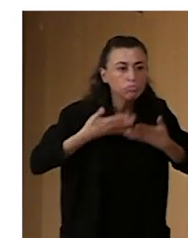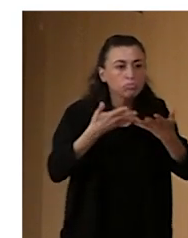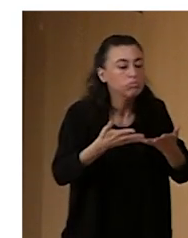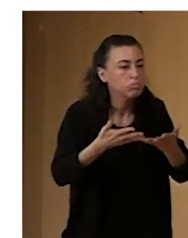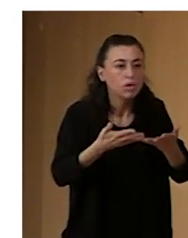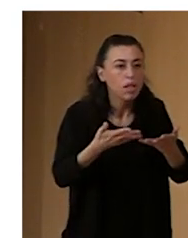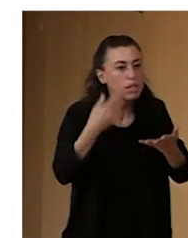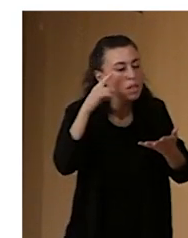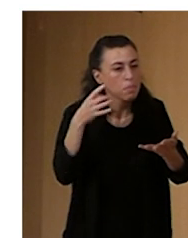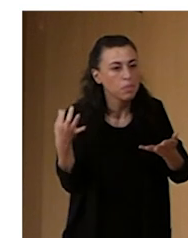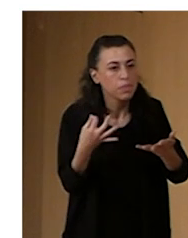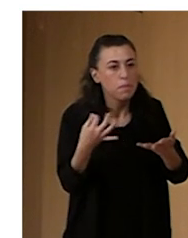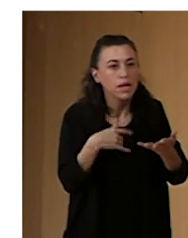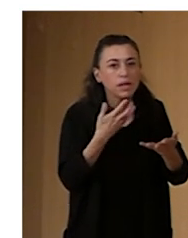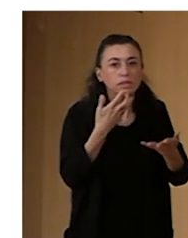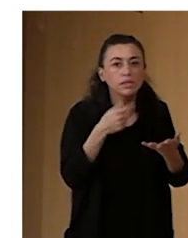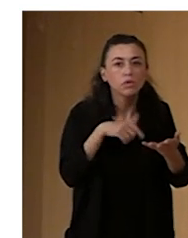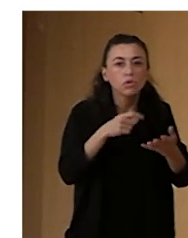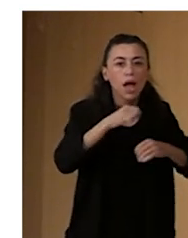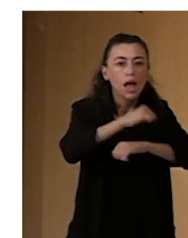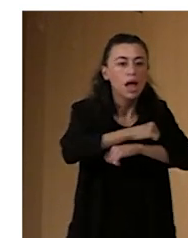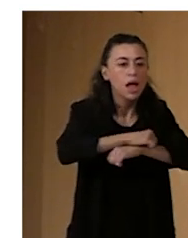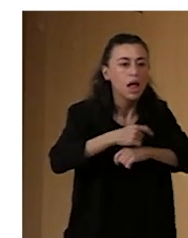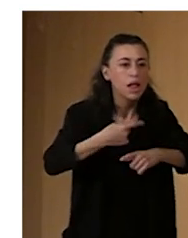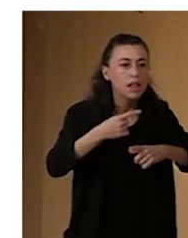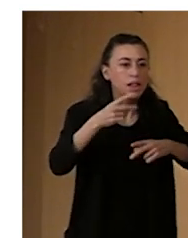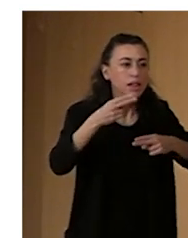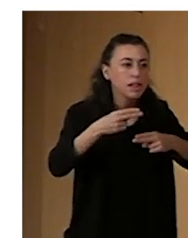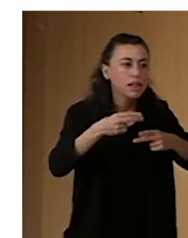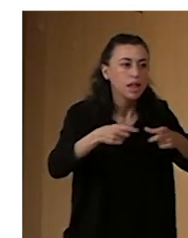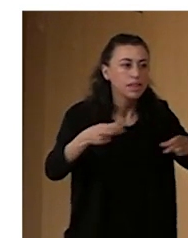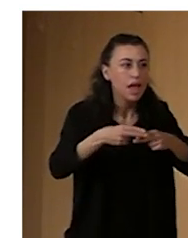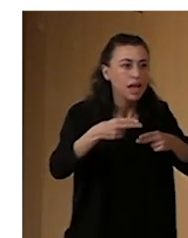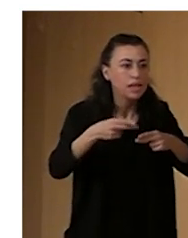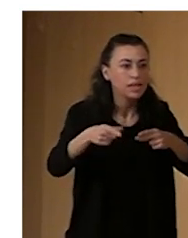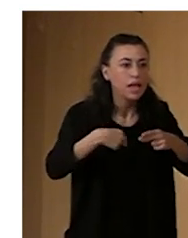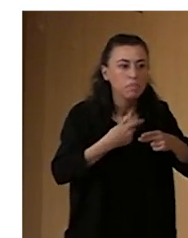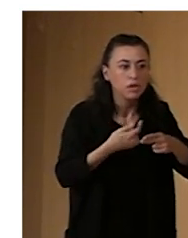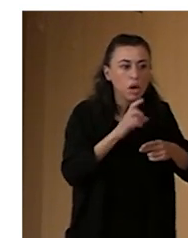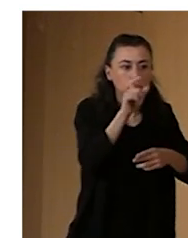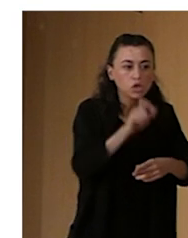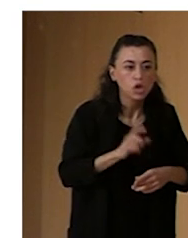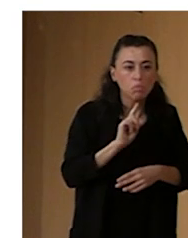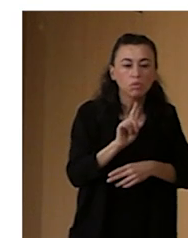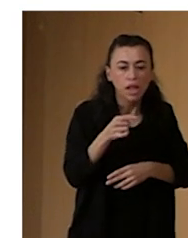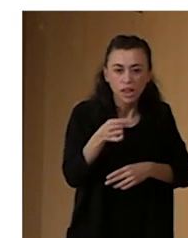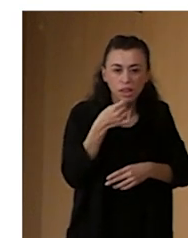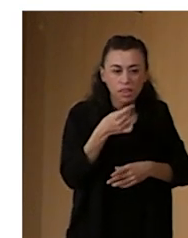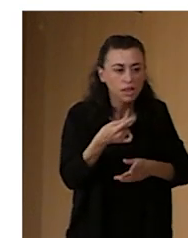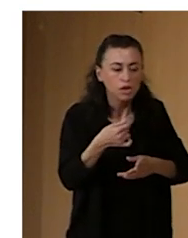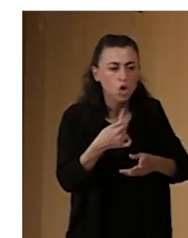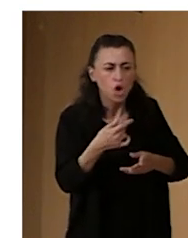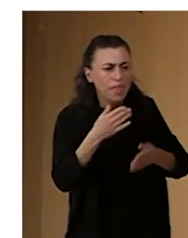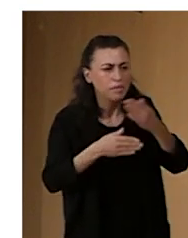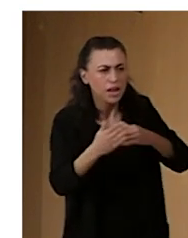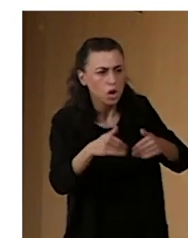un teatro, a una función accesible, y le digan en taquillas que no, que no, que no hay función accesible, por falta de comunicación. Eso ocurre, ha ocurrido, entonces tenemos